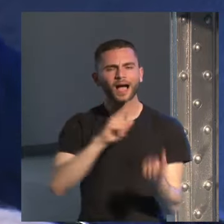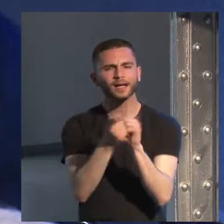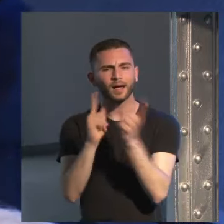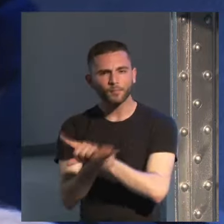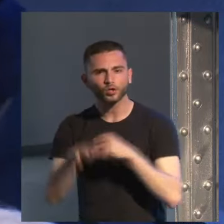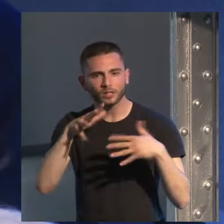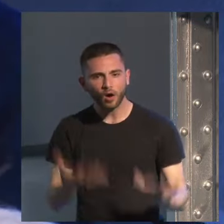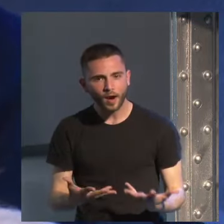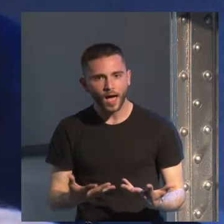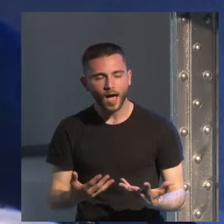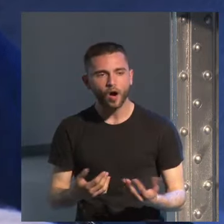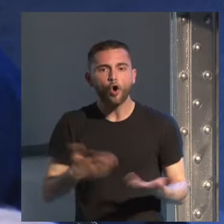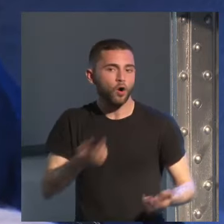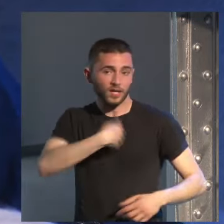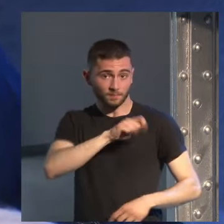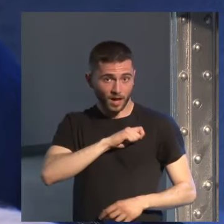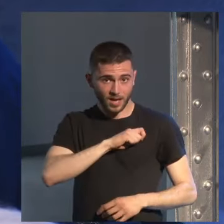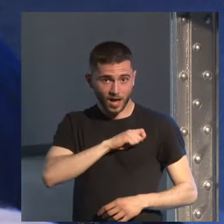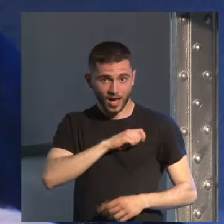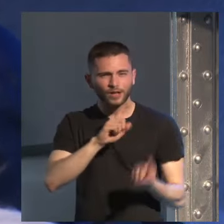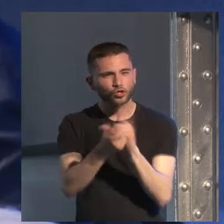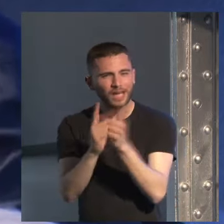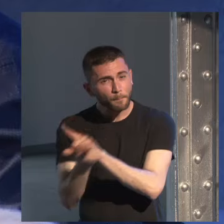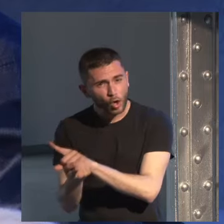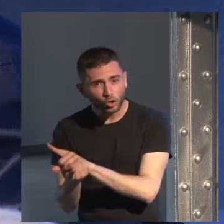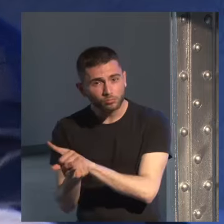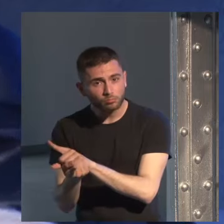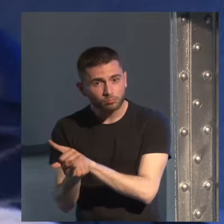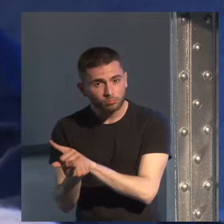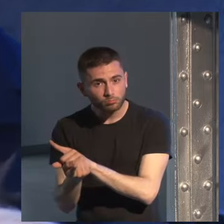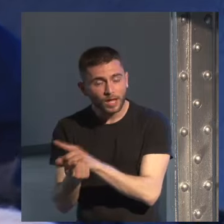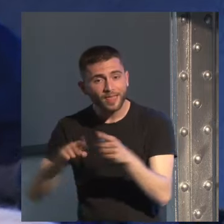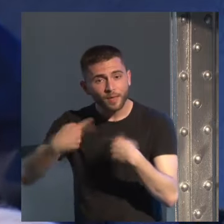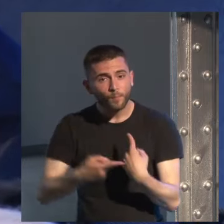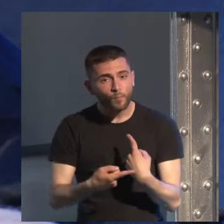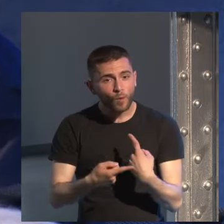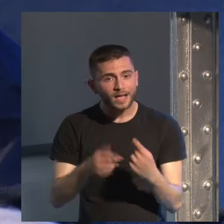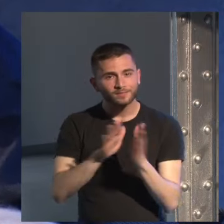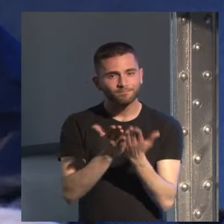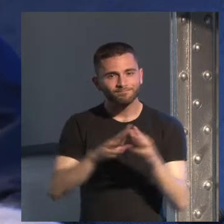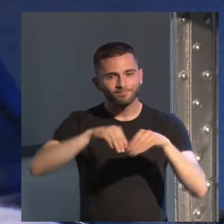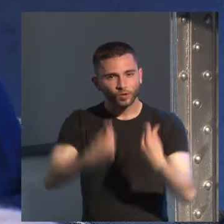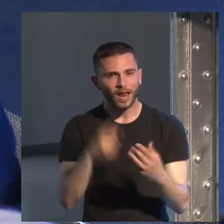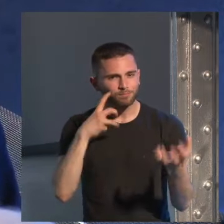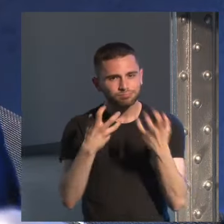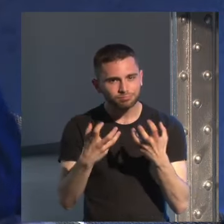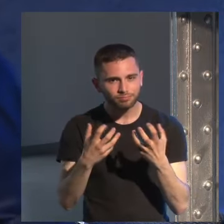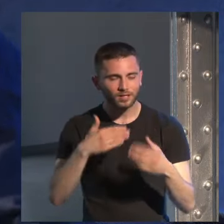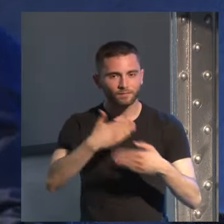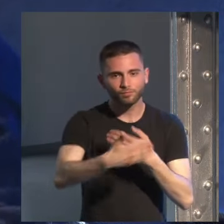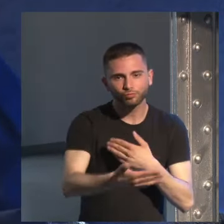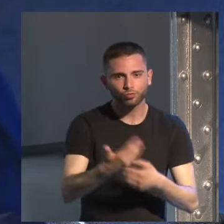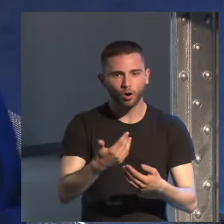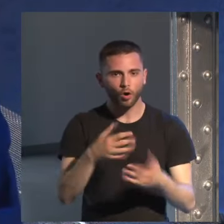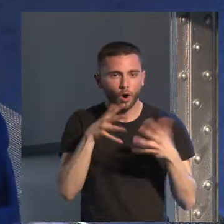en estos momentos o también en el caso español estos cambios van a tener reflejo luego en vuestras novelas no sé si del presente o del futuro